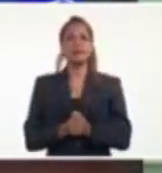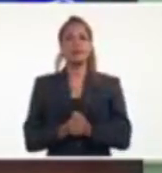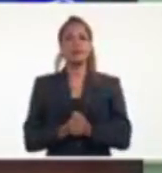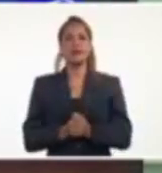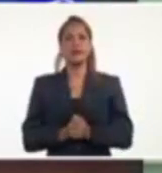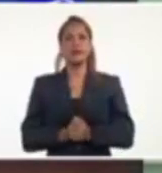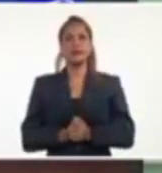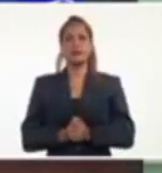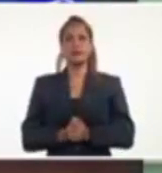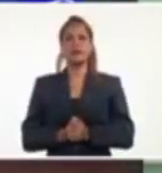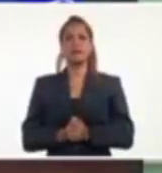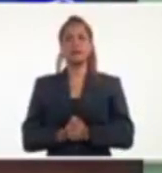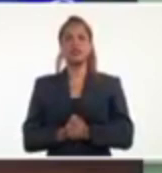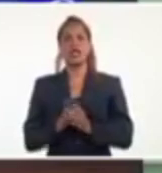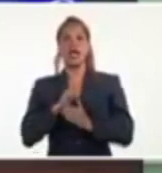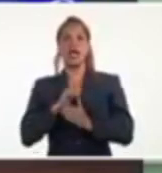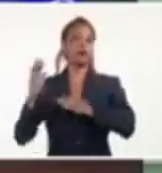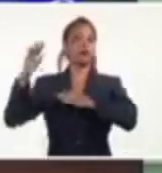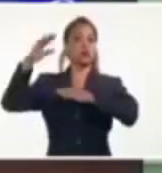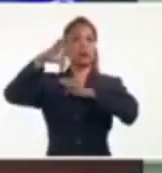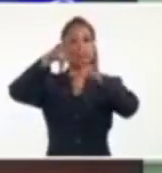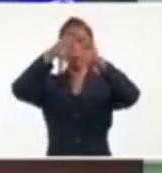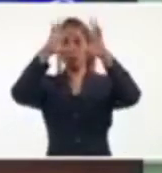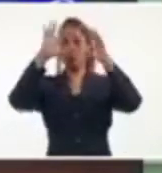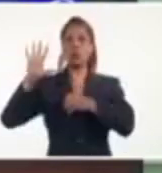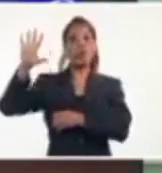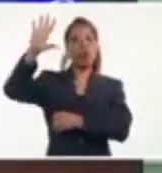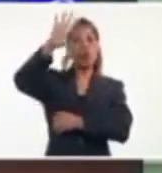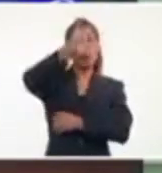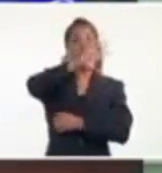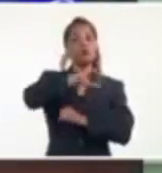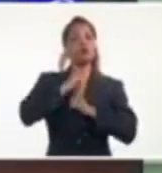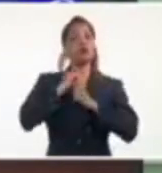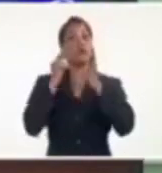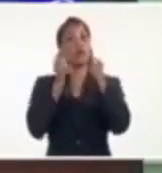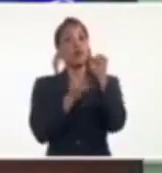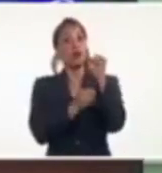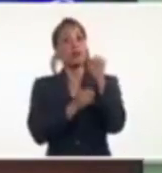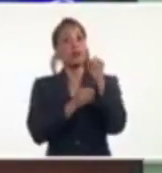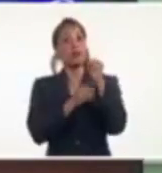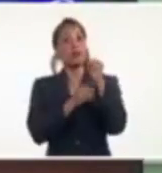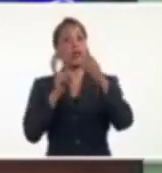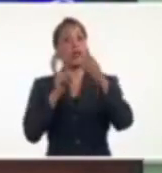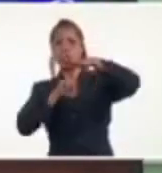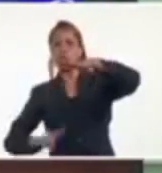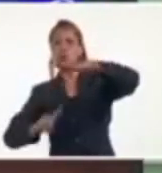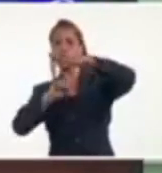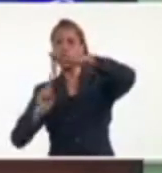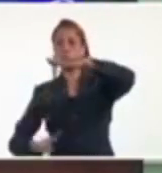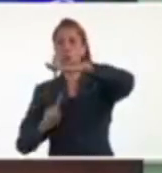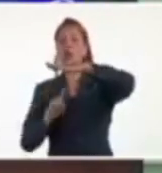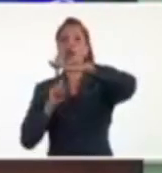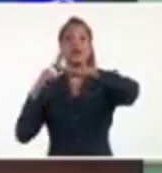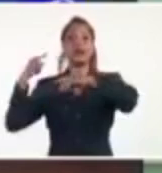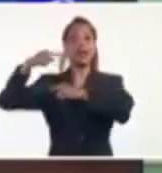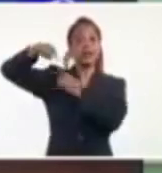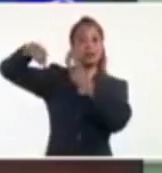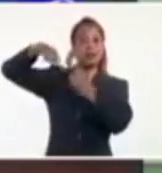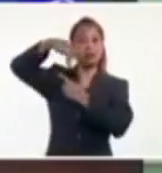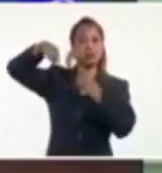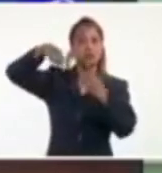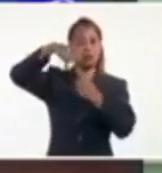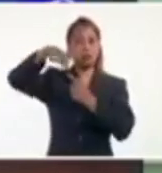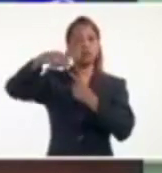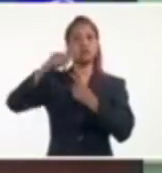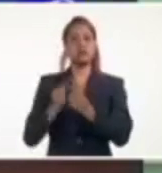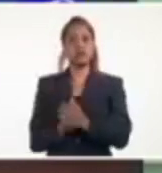hay altura de las nubes muy potentes, con tormentas muy fuertes dentro de esa circulación, que